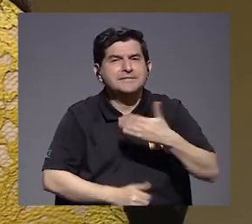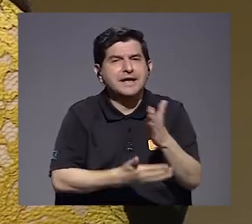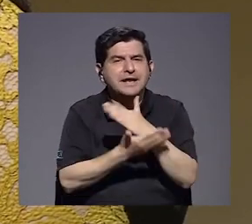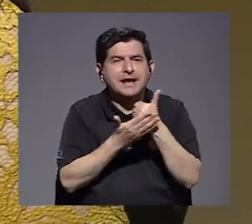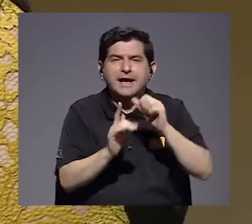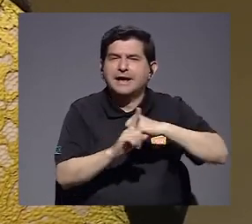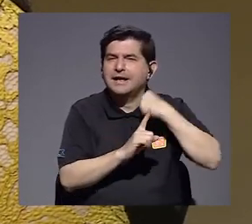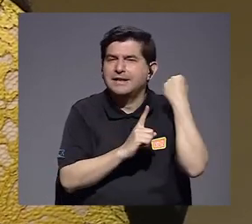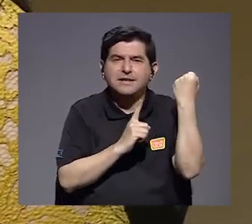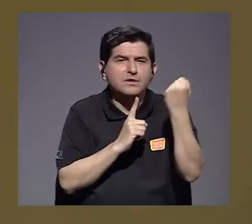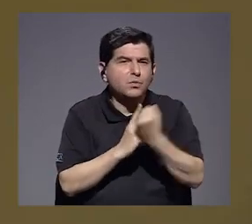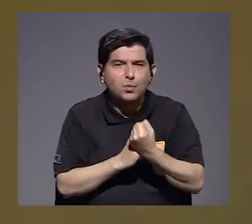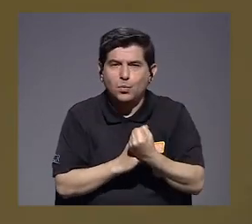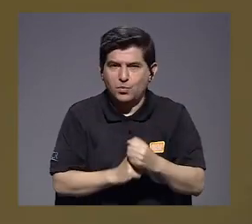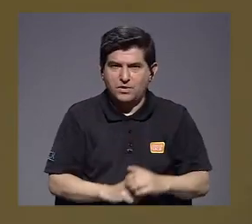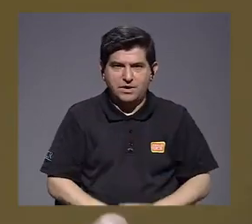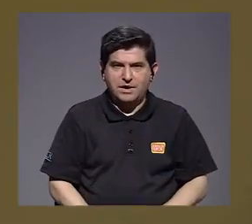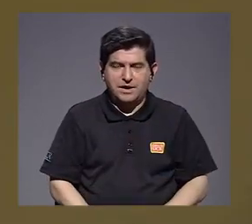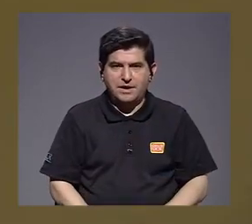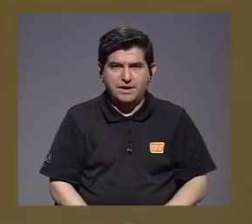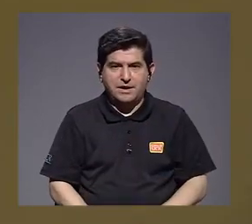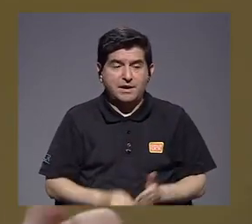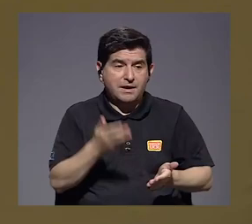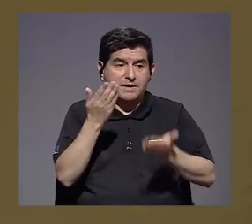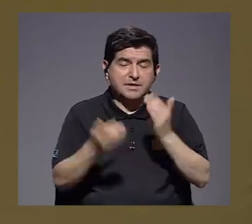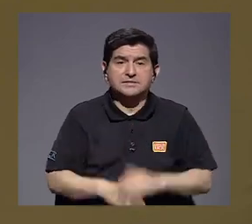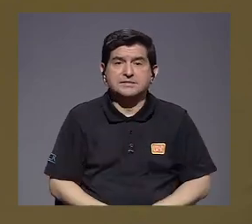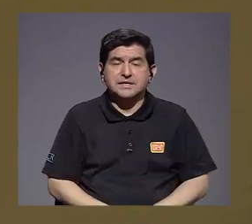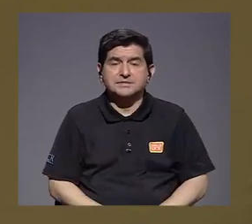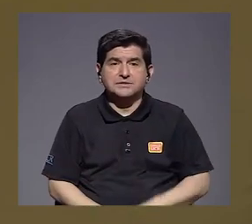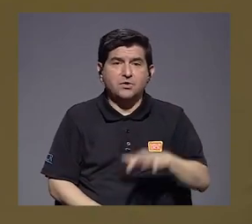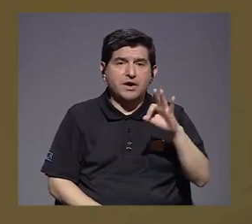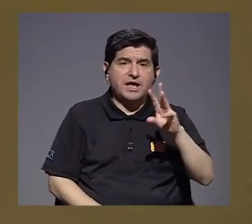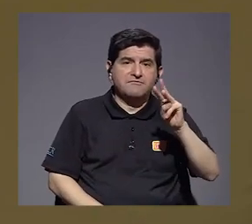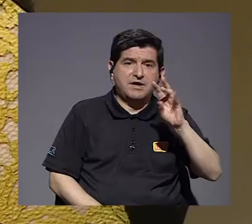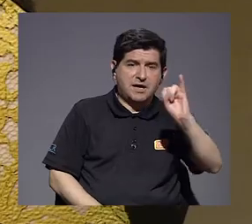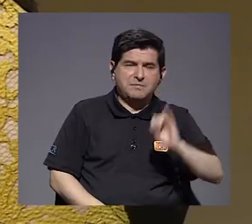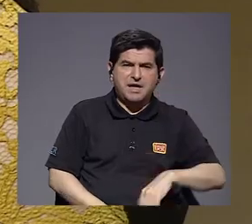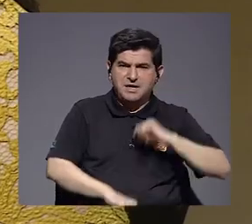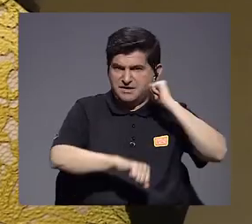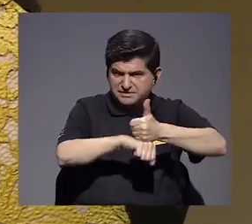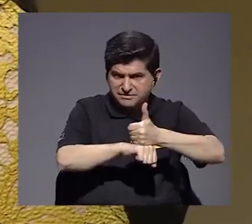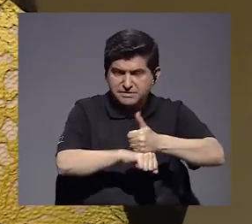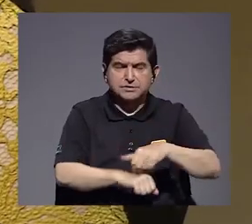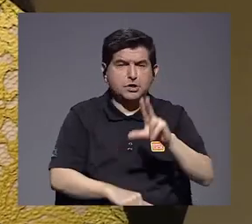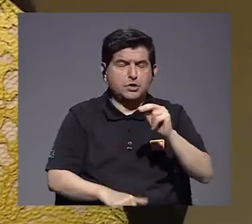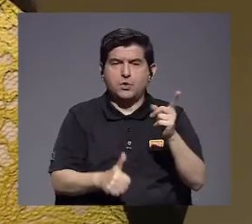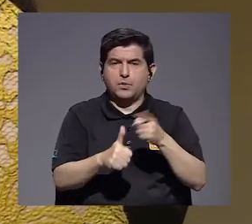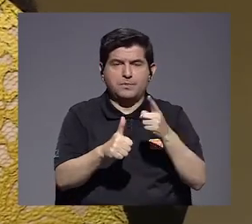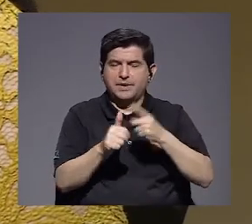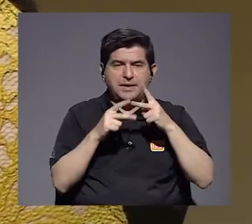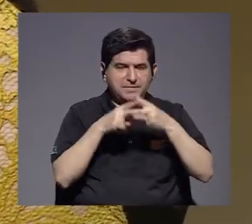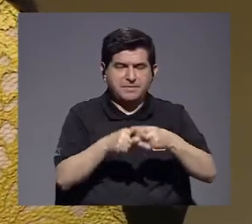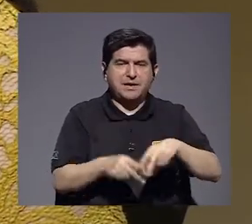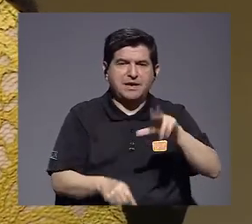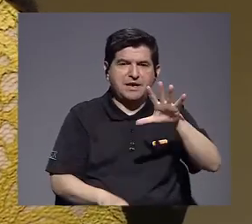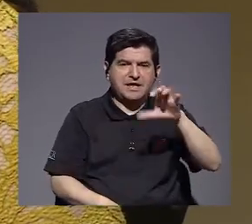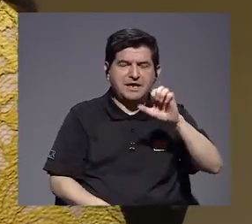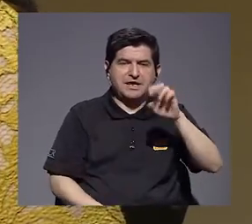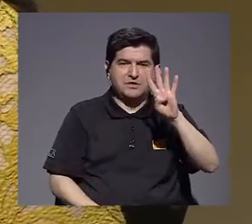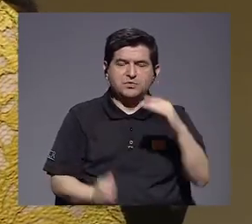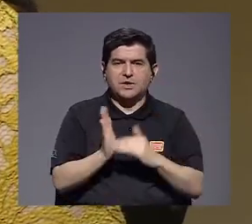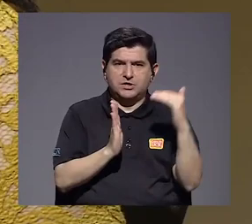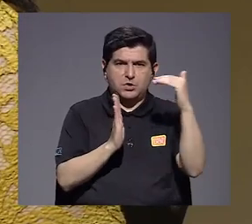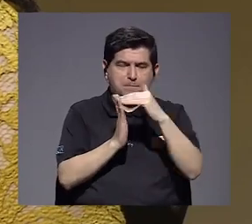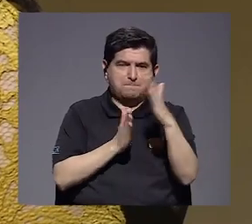condición determinada parte del Fondo Monetario Internacional? No. Para este primer empréstito de los 504